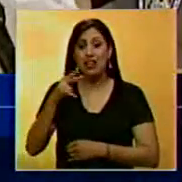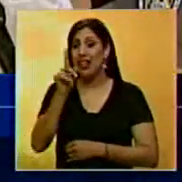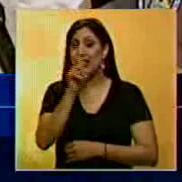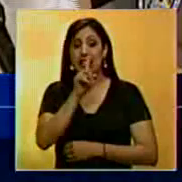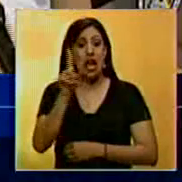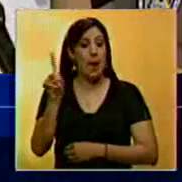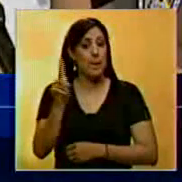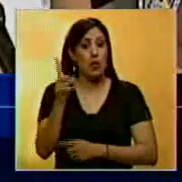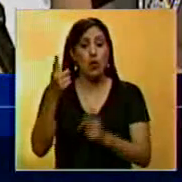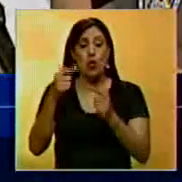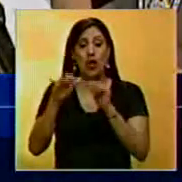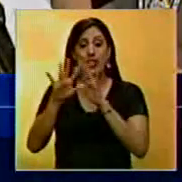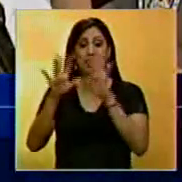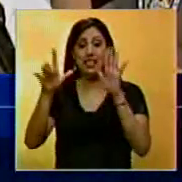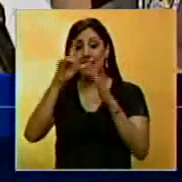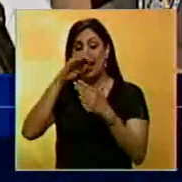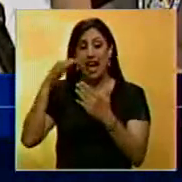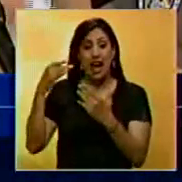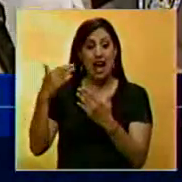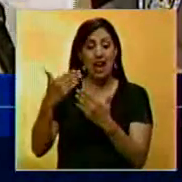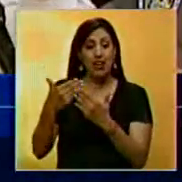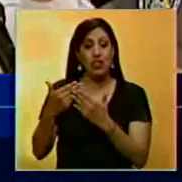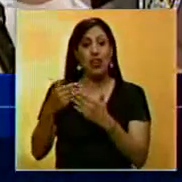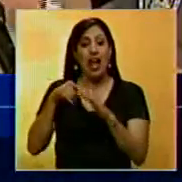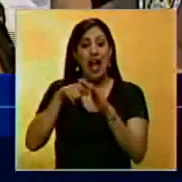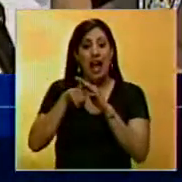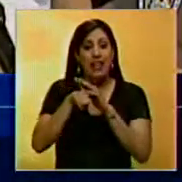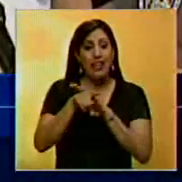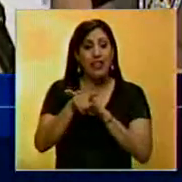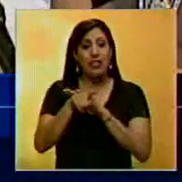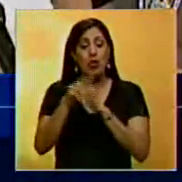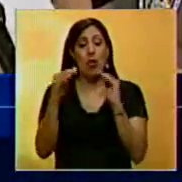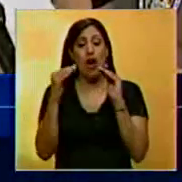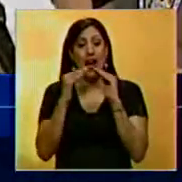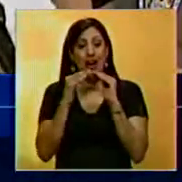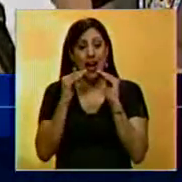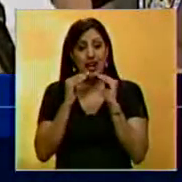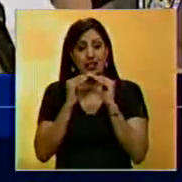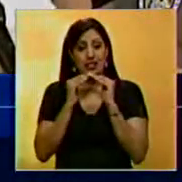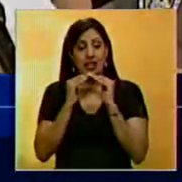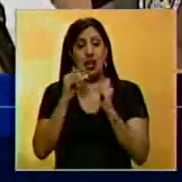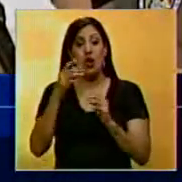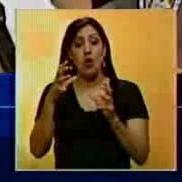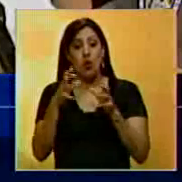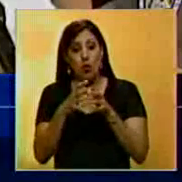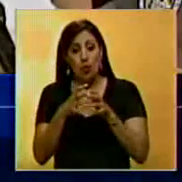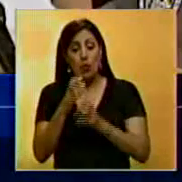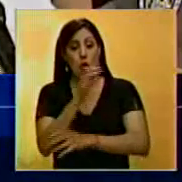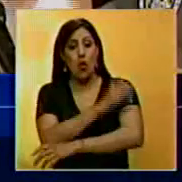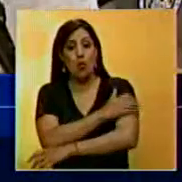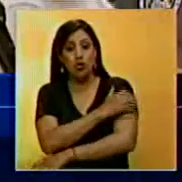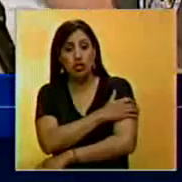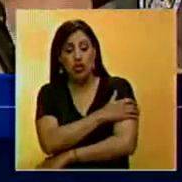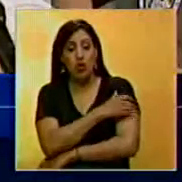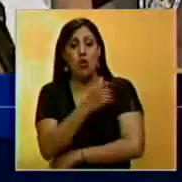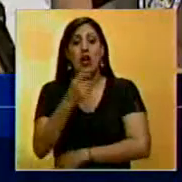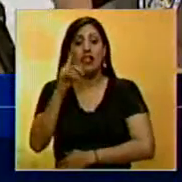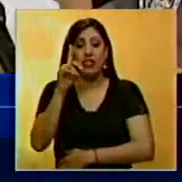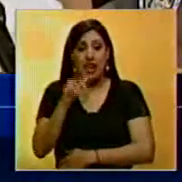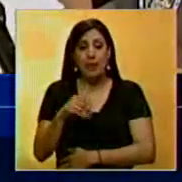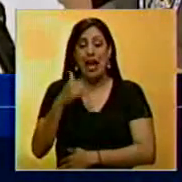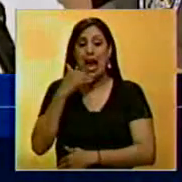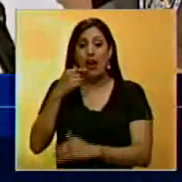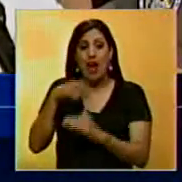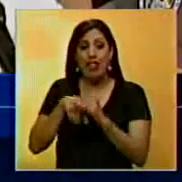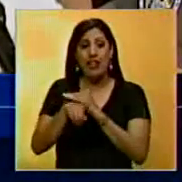tampoco ha habido ningún caso en estos 17 años que hayan entrado a un hogar de un dirigente opositor y mucho menos que cuando